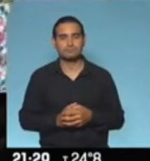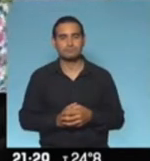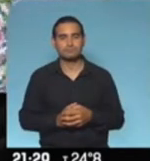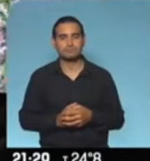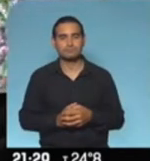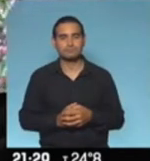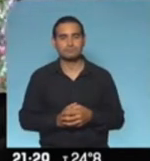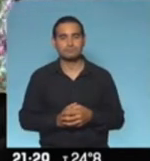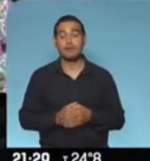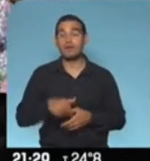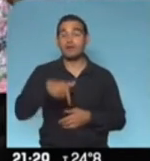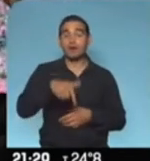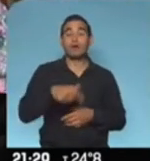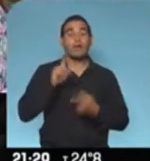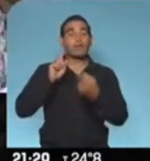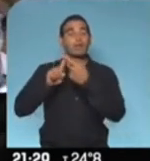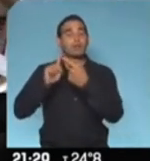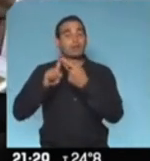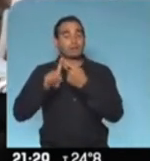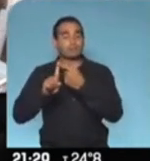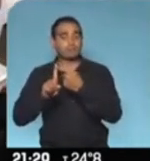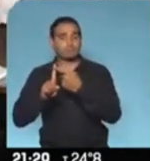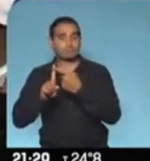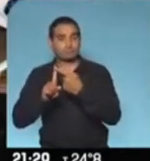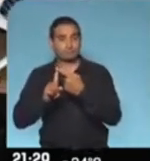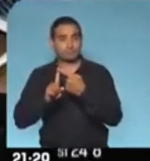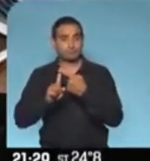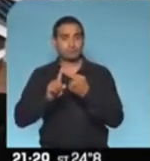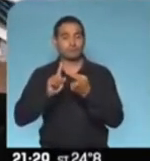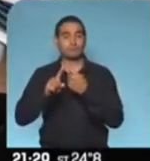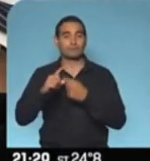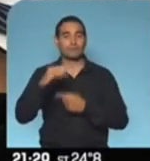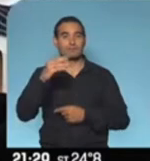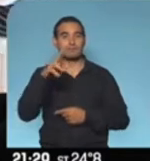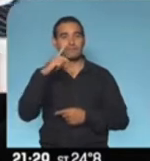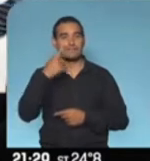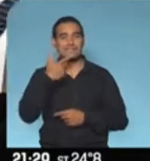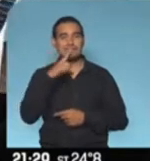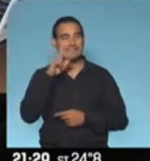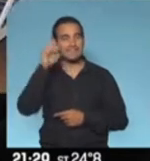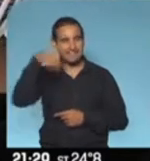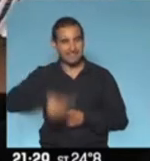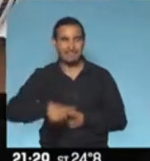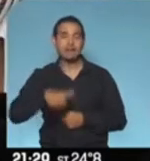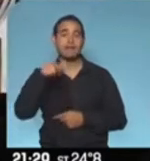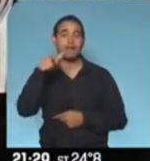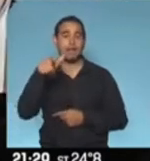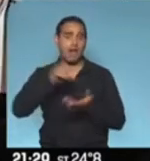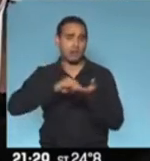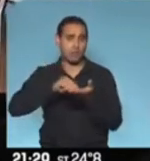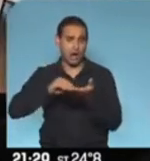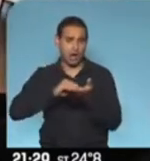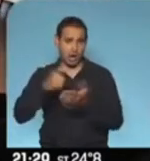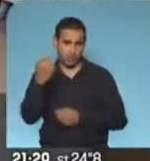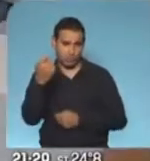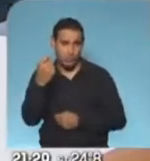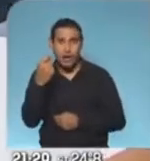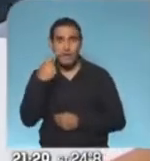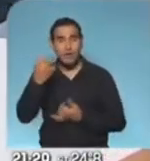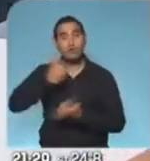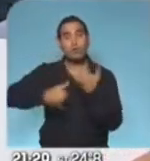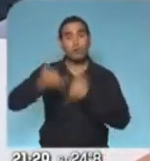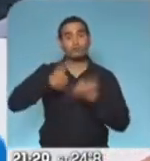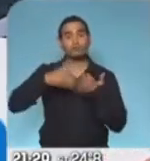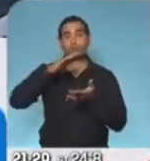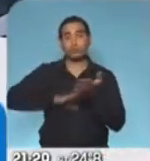Vamos a tomar contacto en este momento con Cristian D'Alessandro, abogado previsional, para hablar sobre estas notificaciones